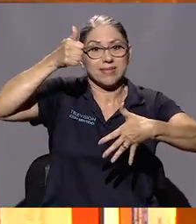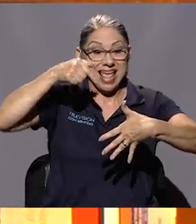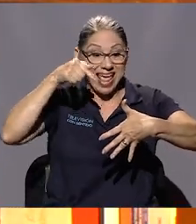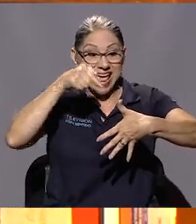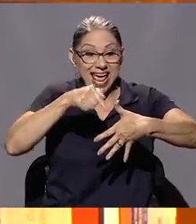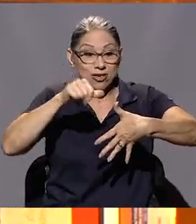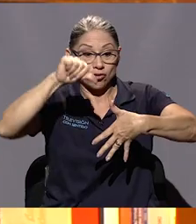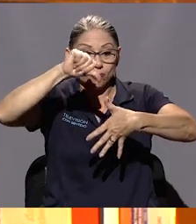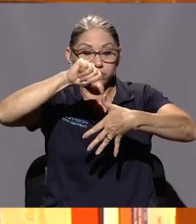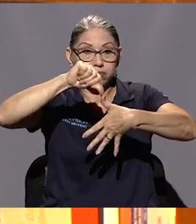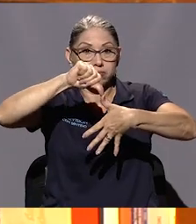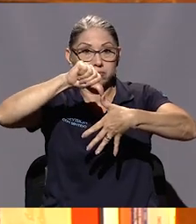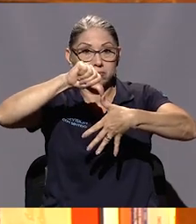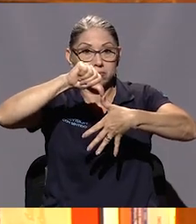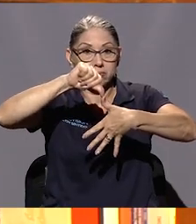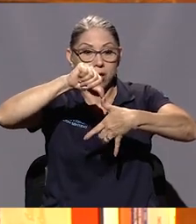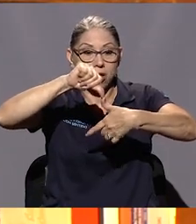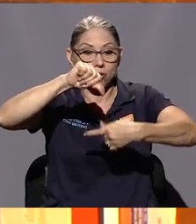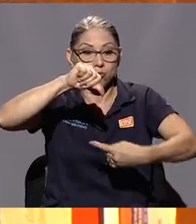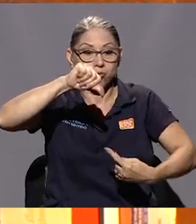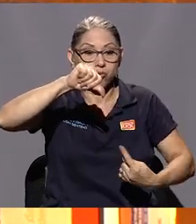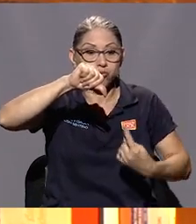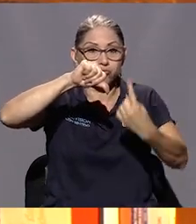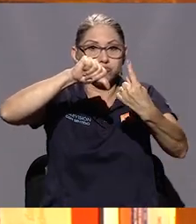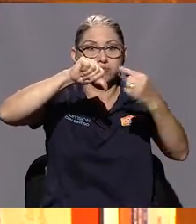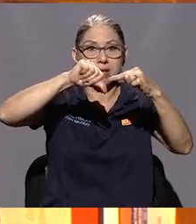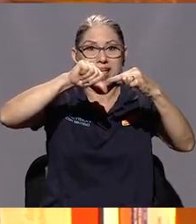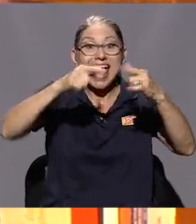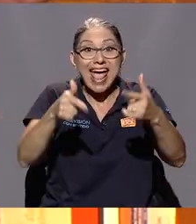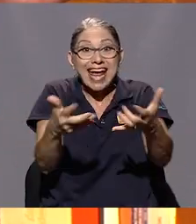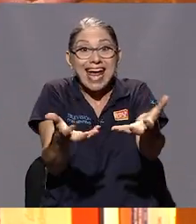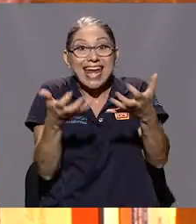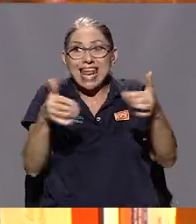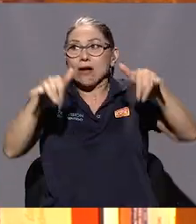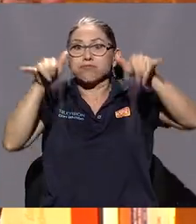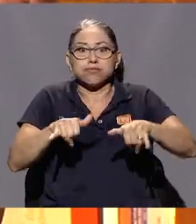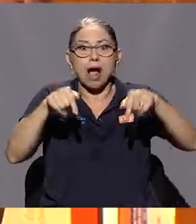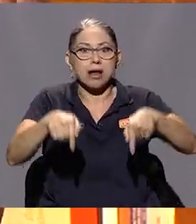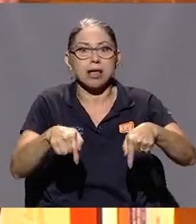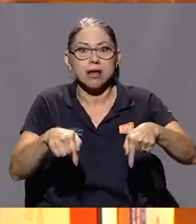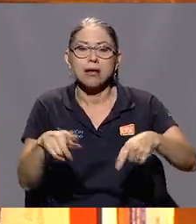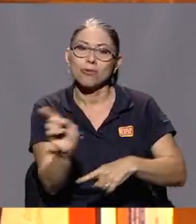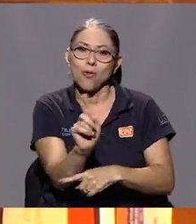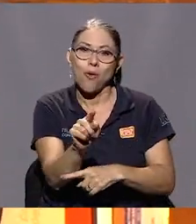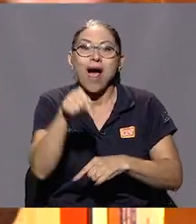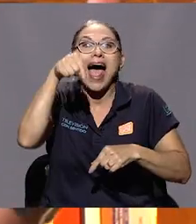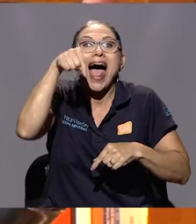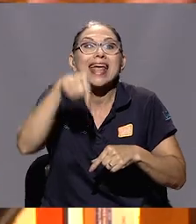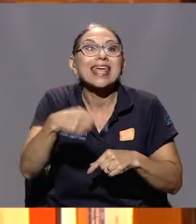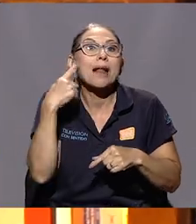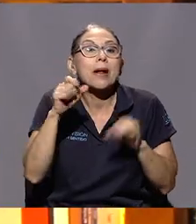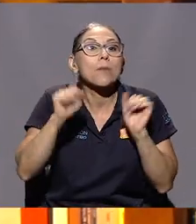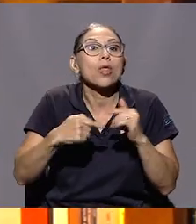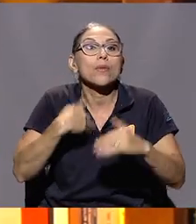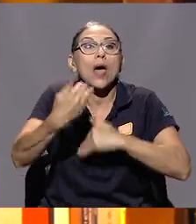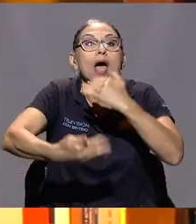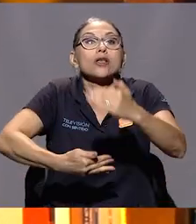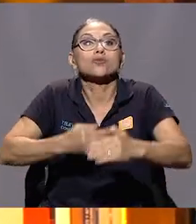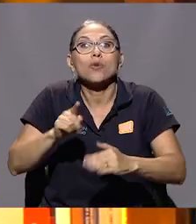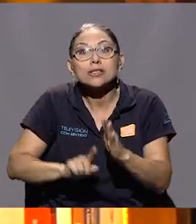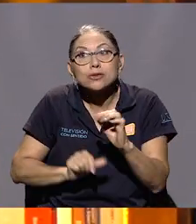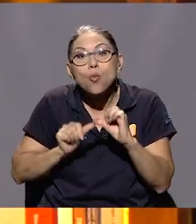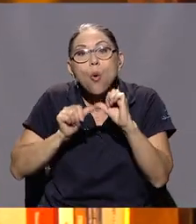quisieran radicarse aquí. Era un paso hacia las grandes universidades